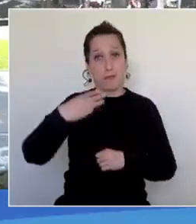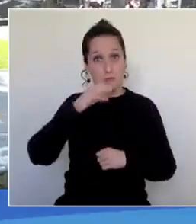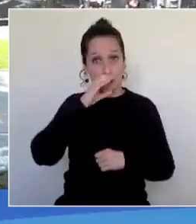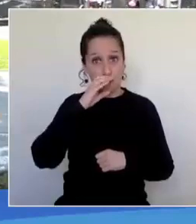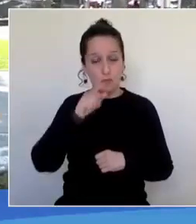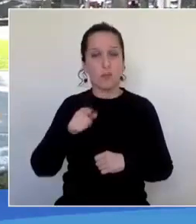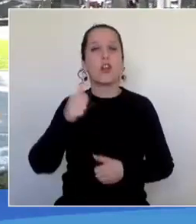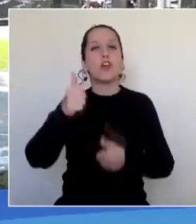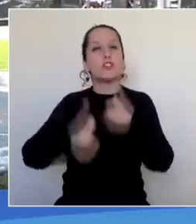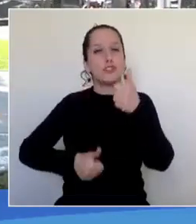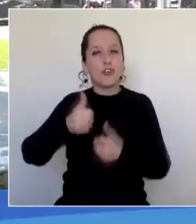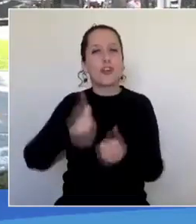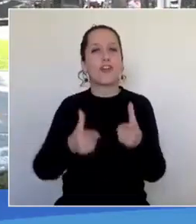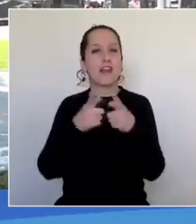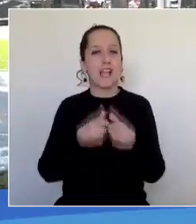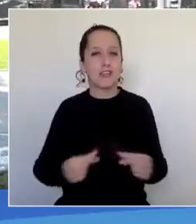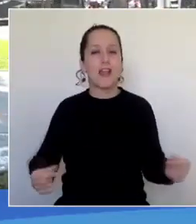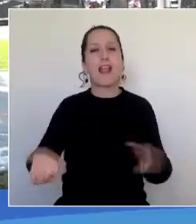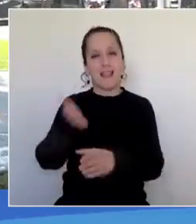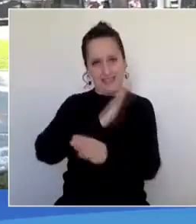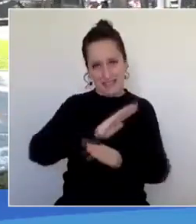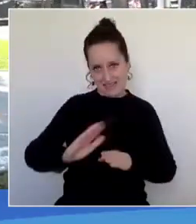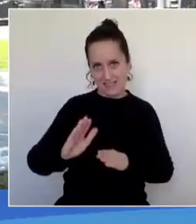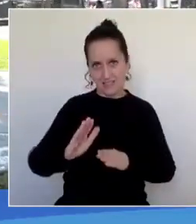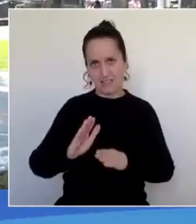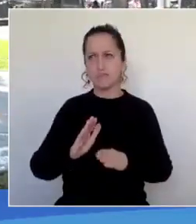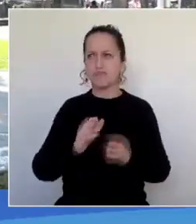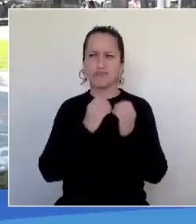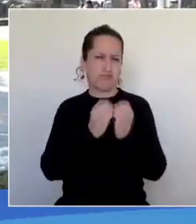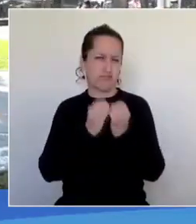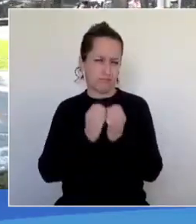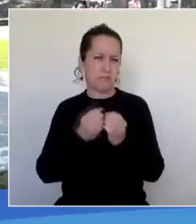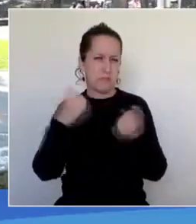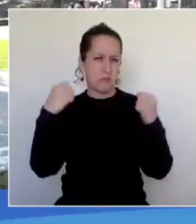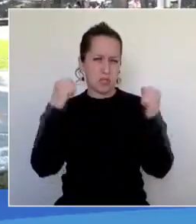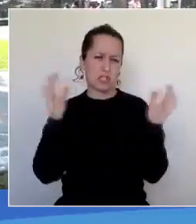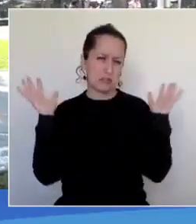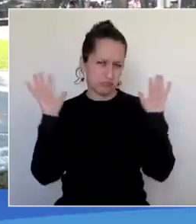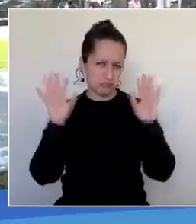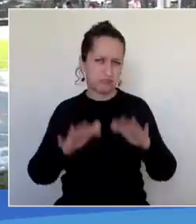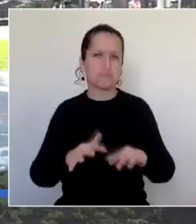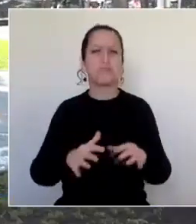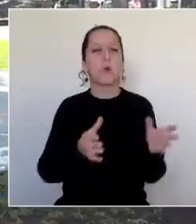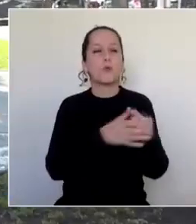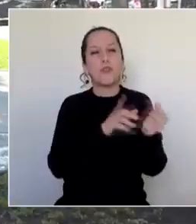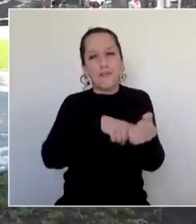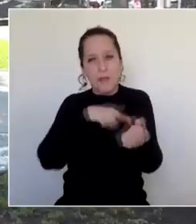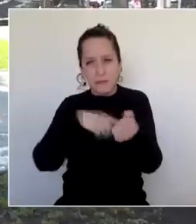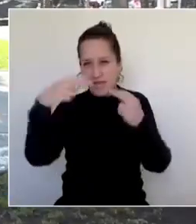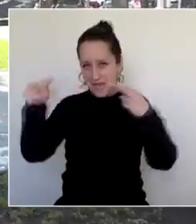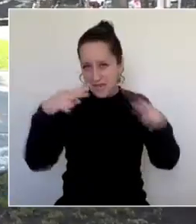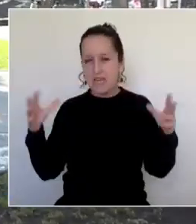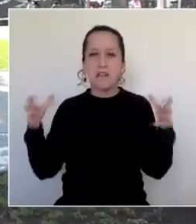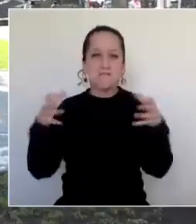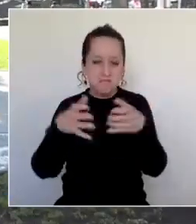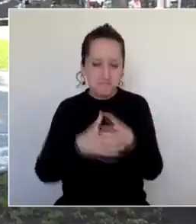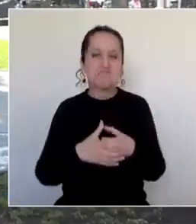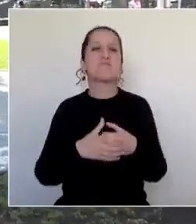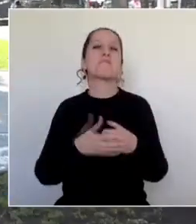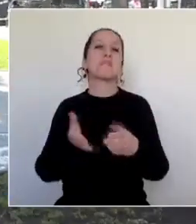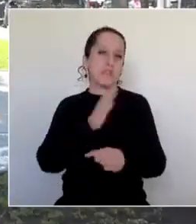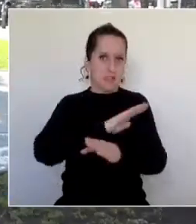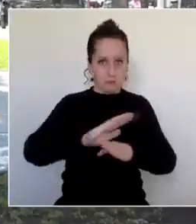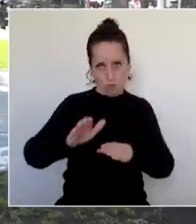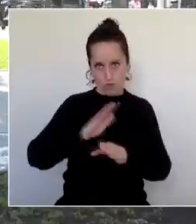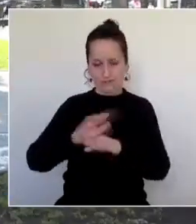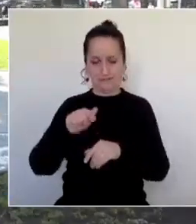Concepción con el torneo nacional de Canate, donde llegaron cientos de deportistas juntos a sus familias para ver este entretenido deporte